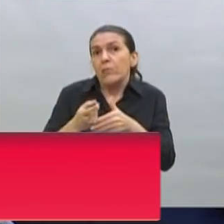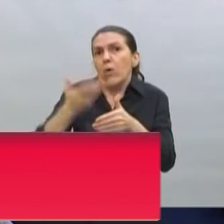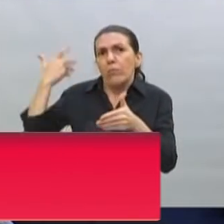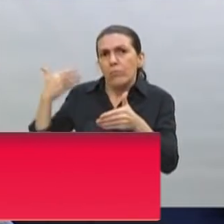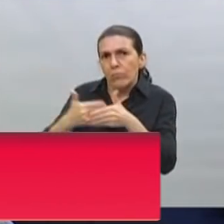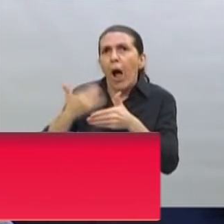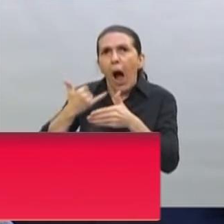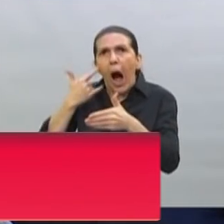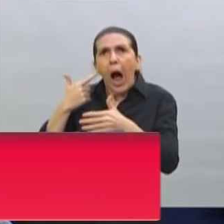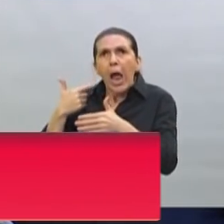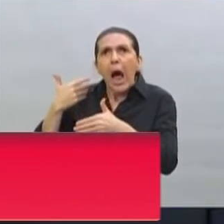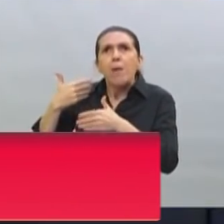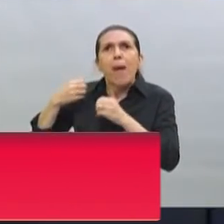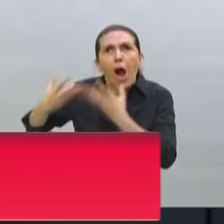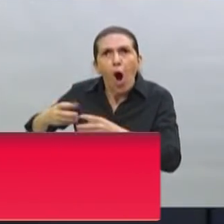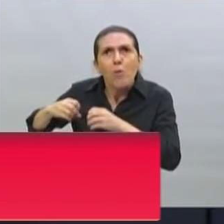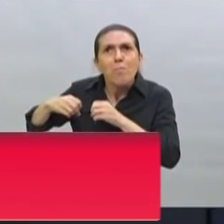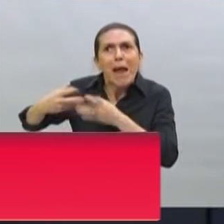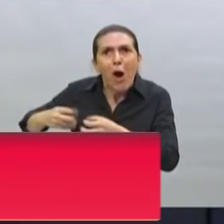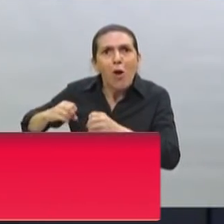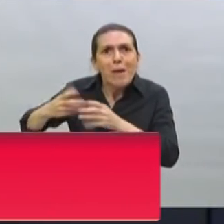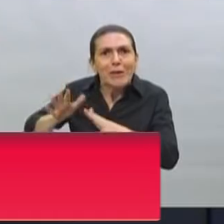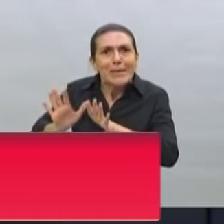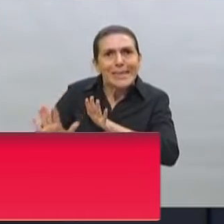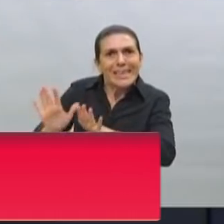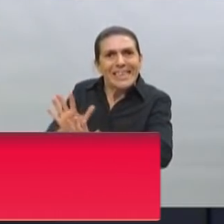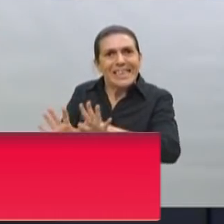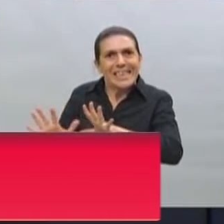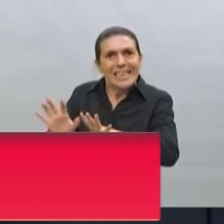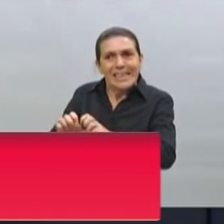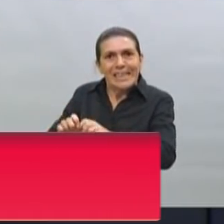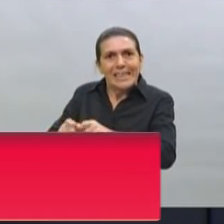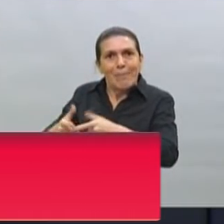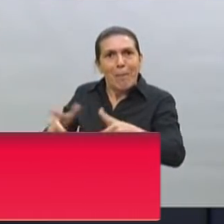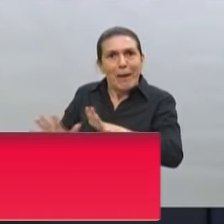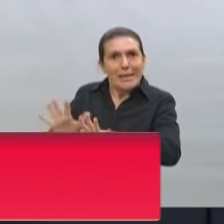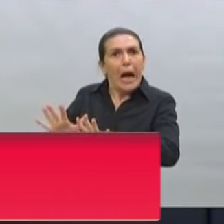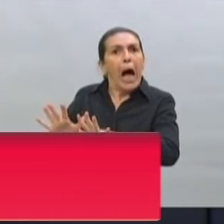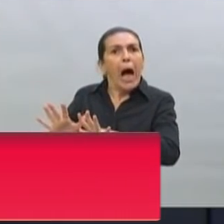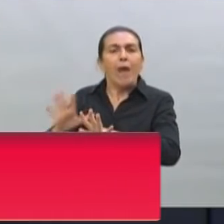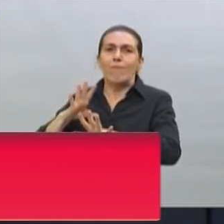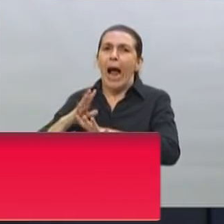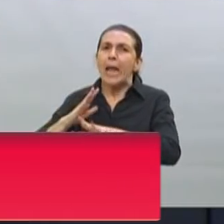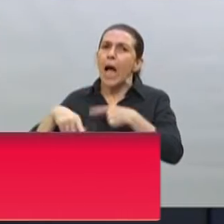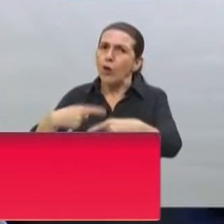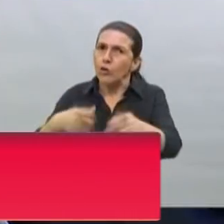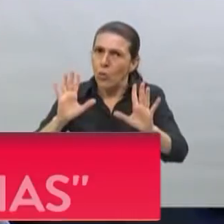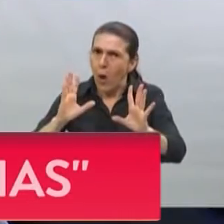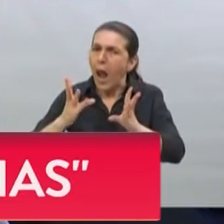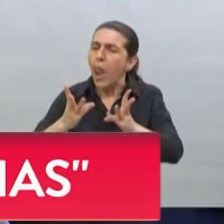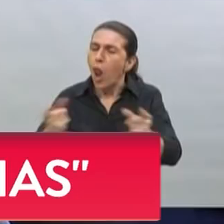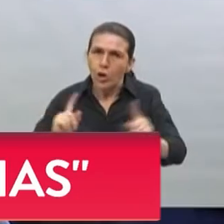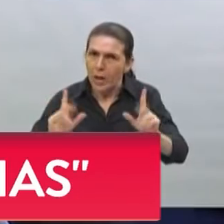importantes, estamos lejos de decir que esto está terminado. Hemos